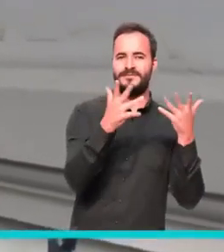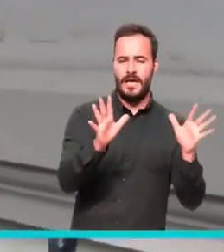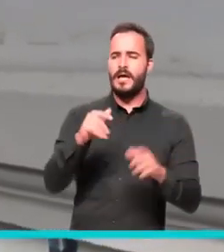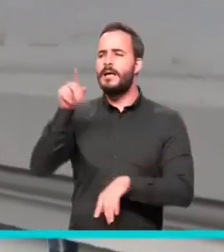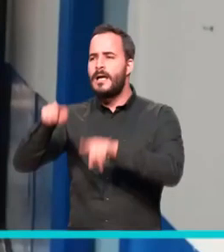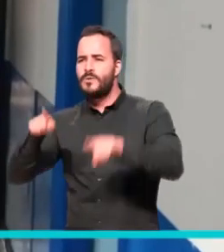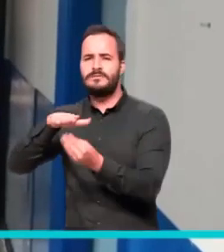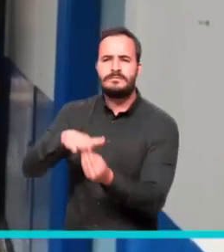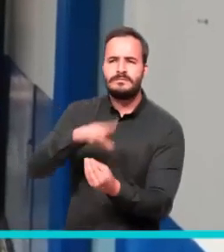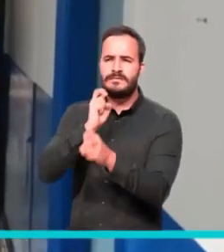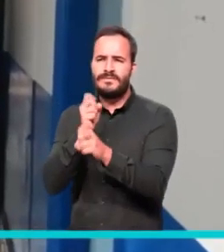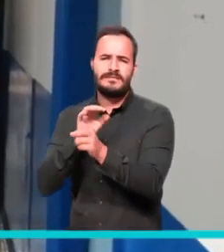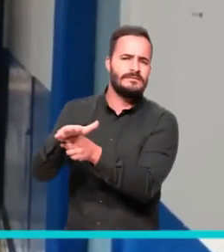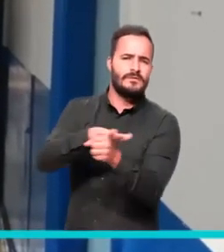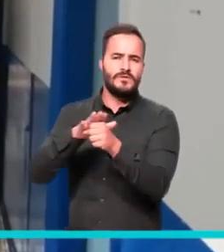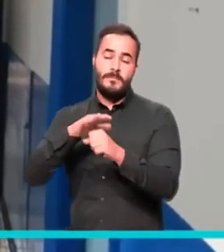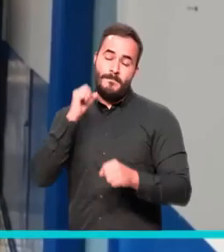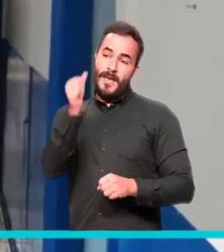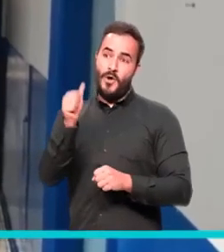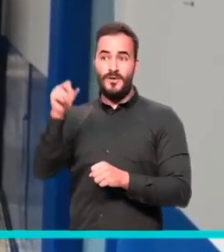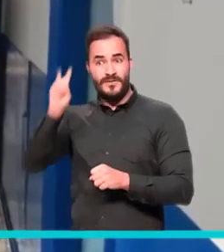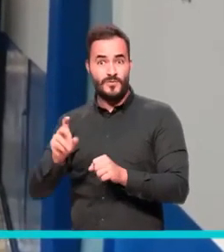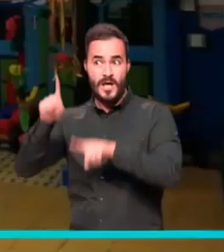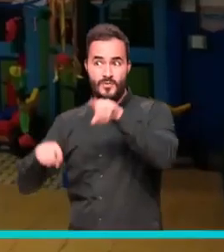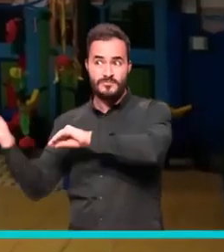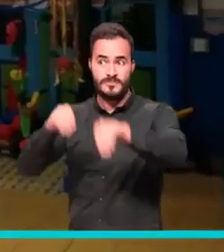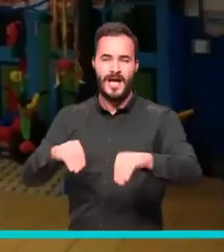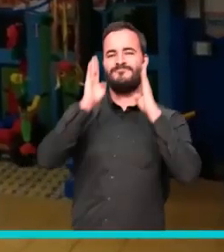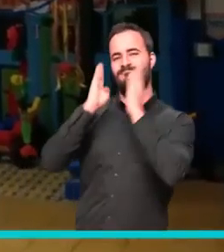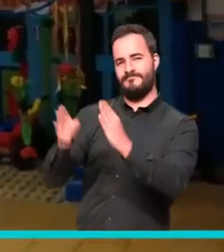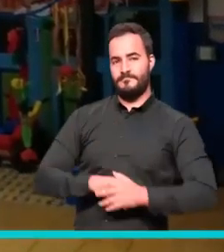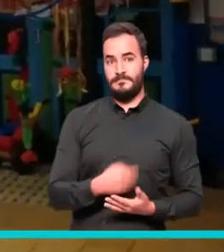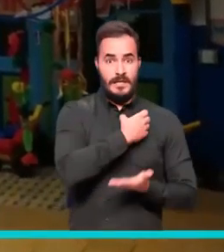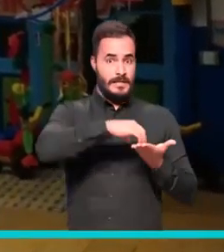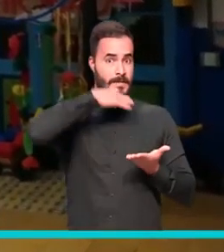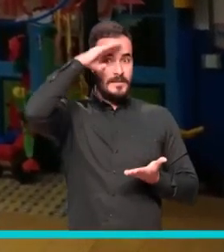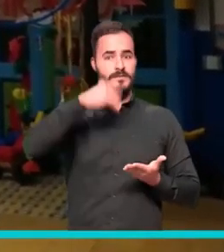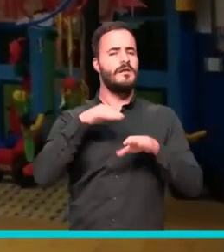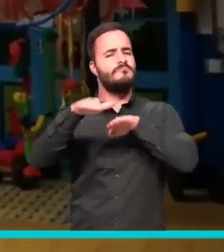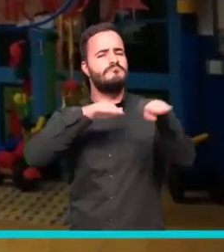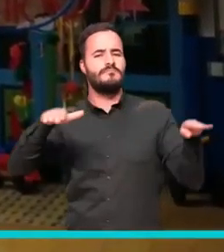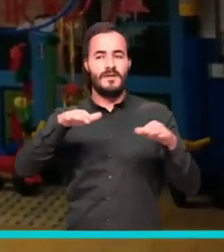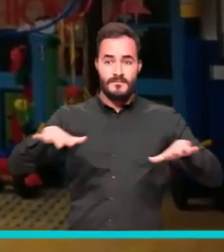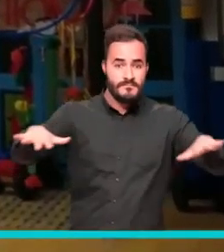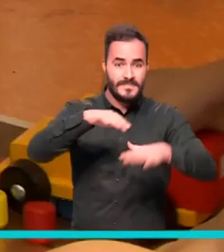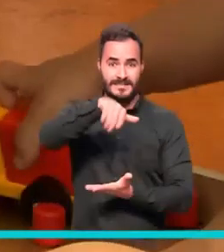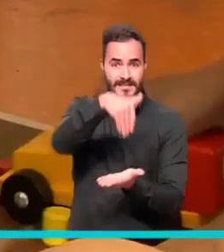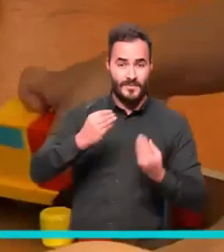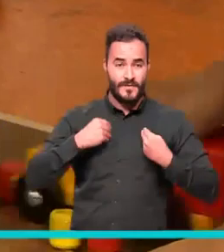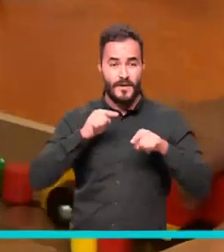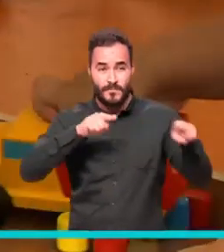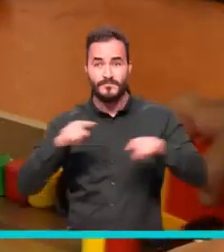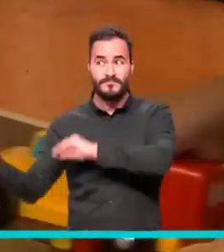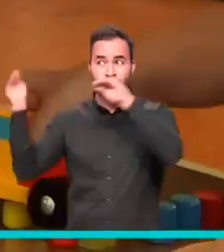que atiende a población vulnerable, especialmente a niños y niñas venezolanos. La Alcaldía de Medellín invita a los habitantes del